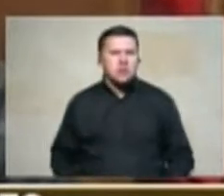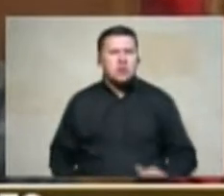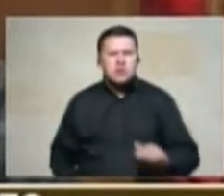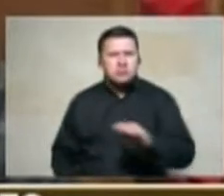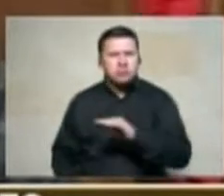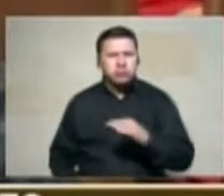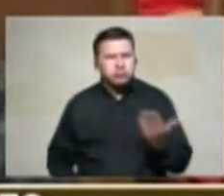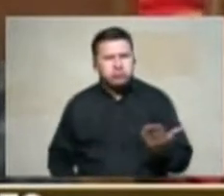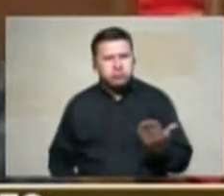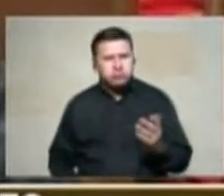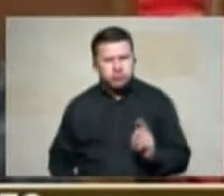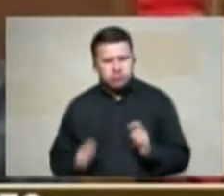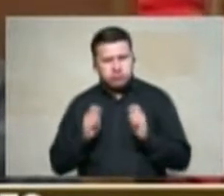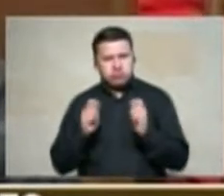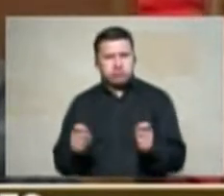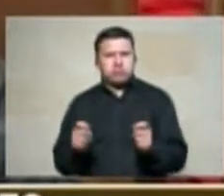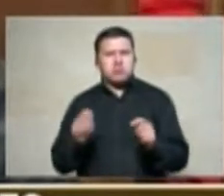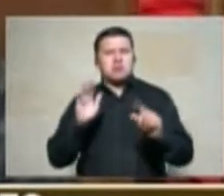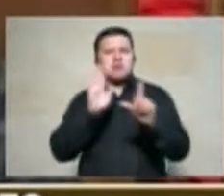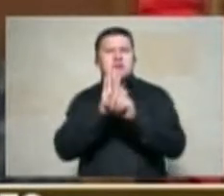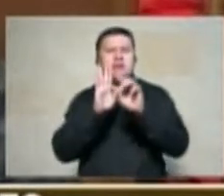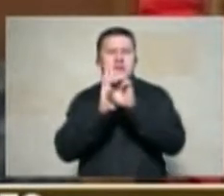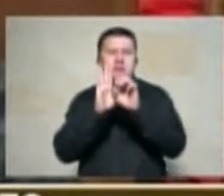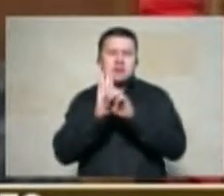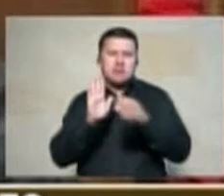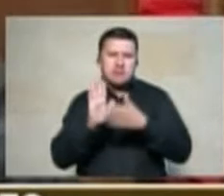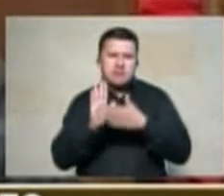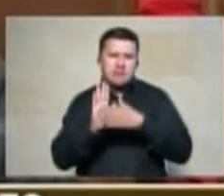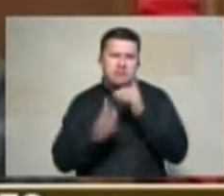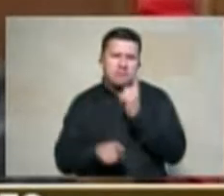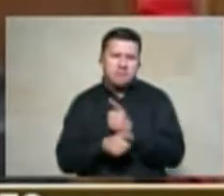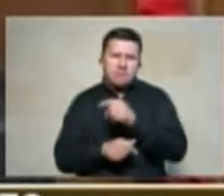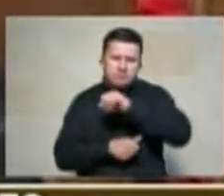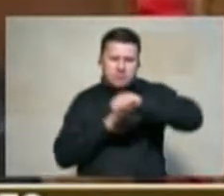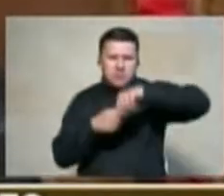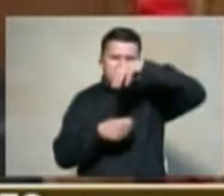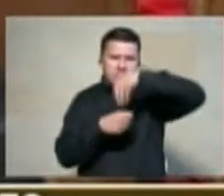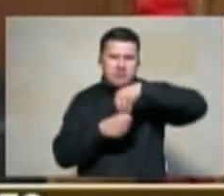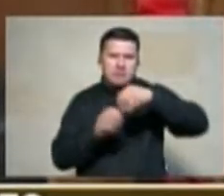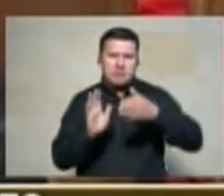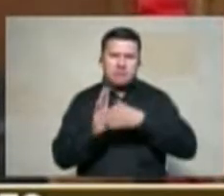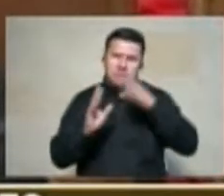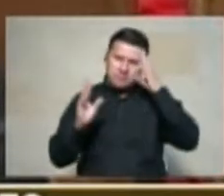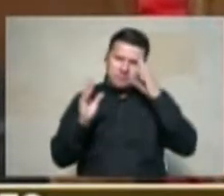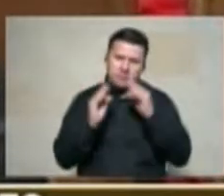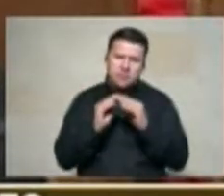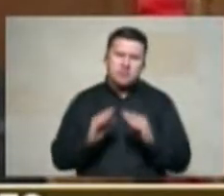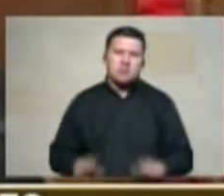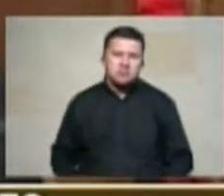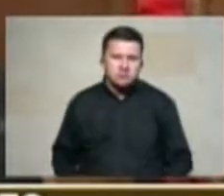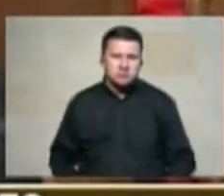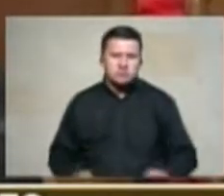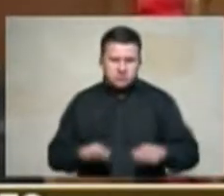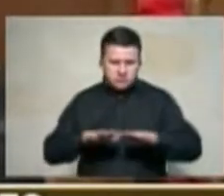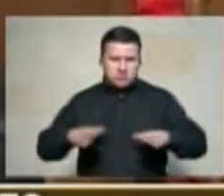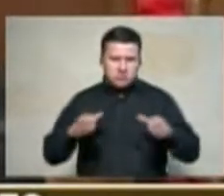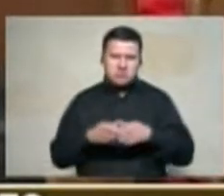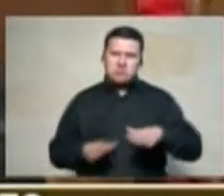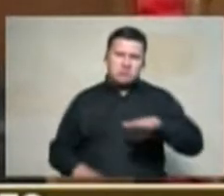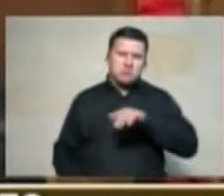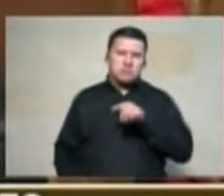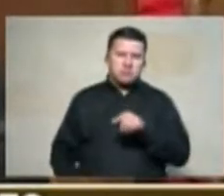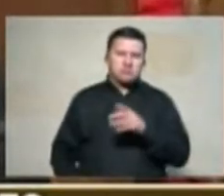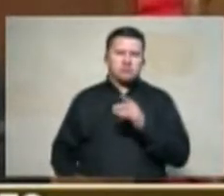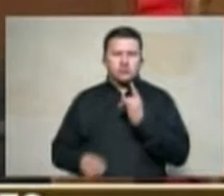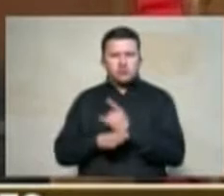lo que la ley establece que es la compensación de acuerdo a esas tierras que tenían usándolas de